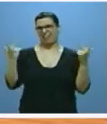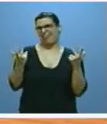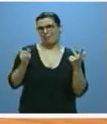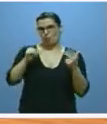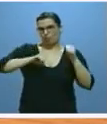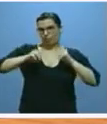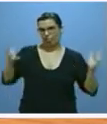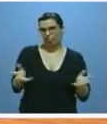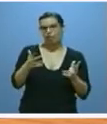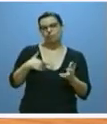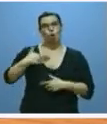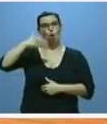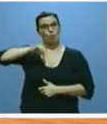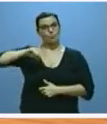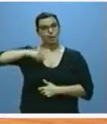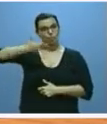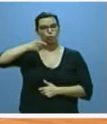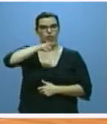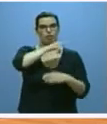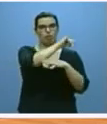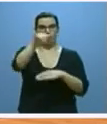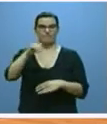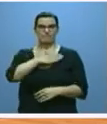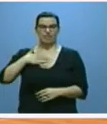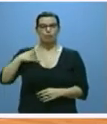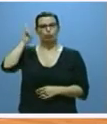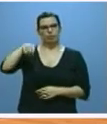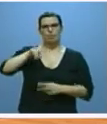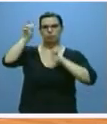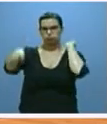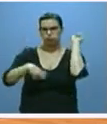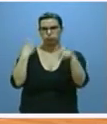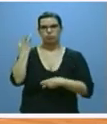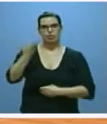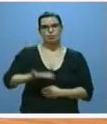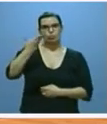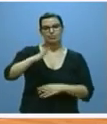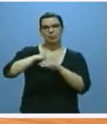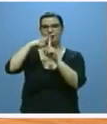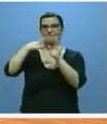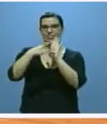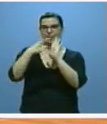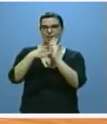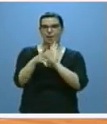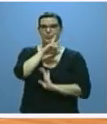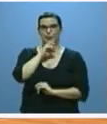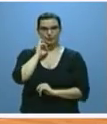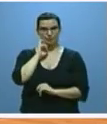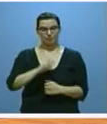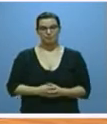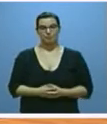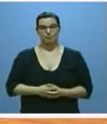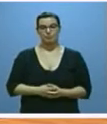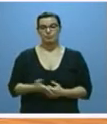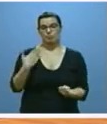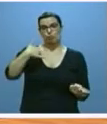Por otro lado seguimos impulsando cambios de fondo en nuestro sistema sanitario para mantener su elevado nivel de calidad. El verano